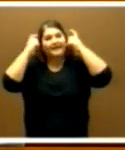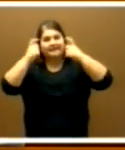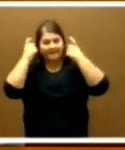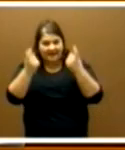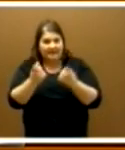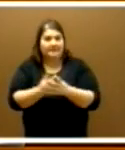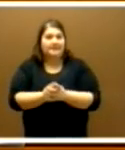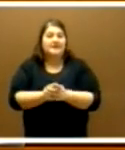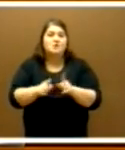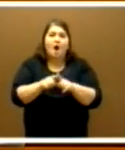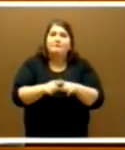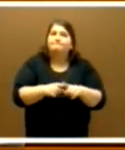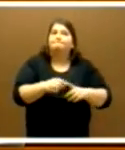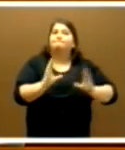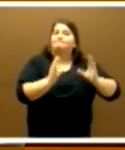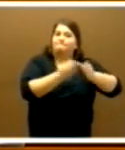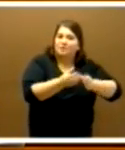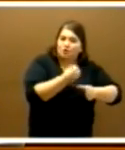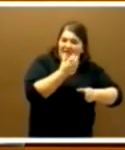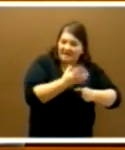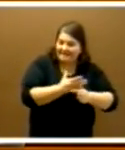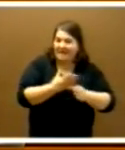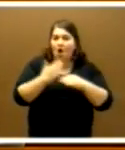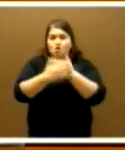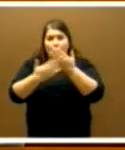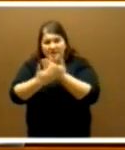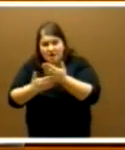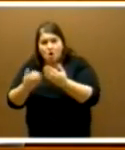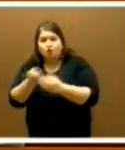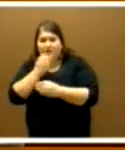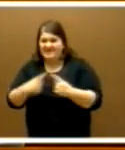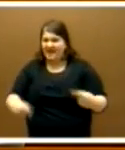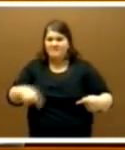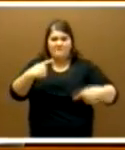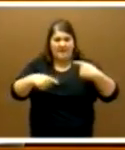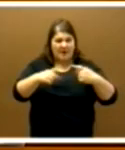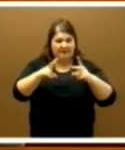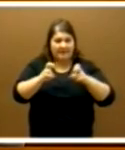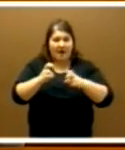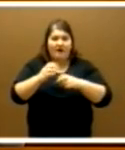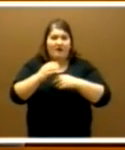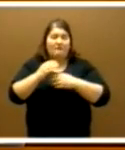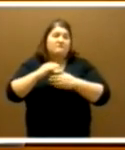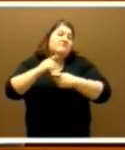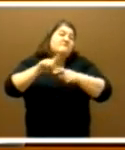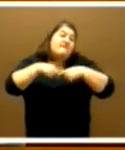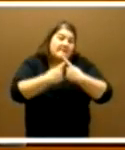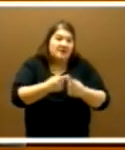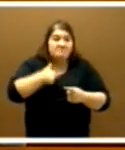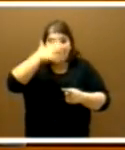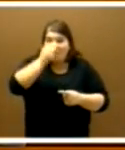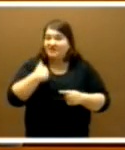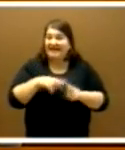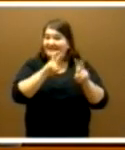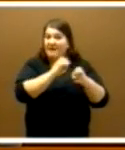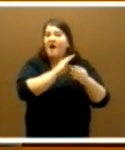el Partido Socialista, con el Gobierno Socialista, por la vía de la familia, creo que ya está un poco agotado. Creo